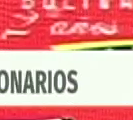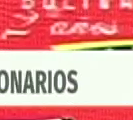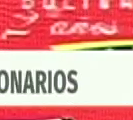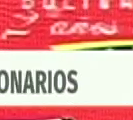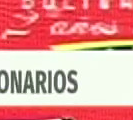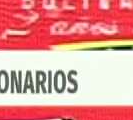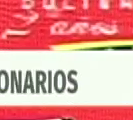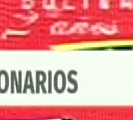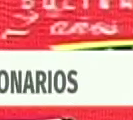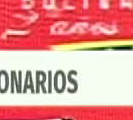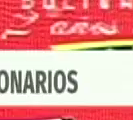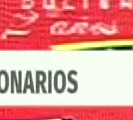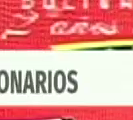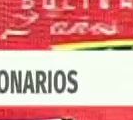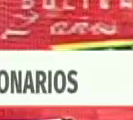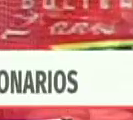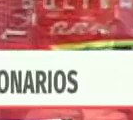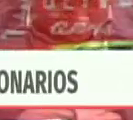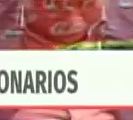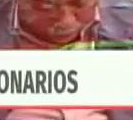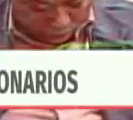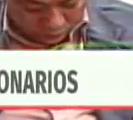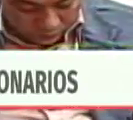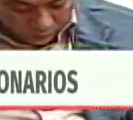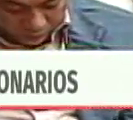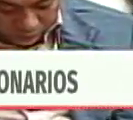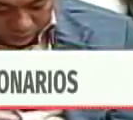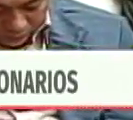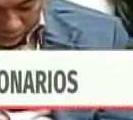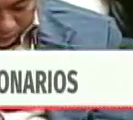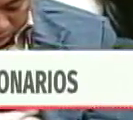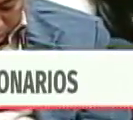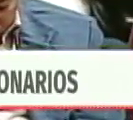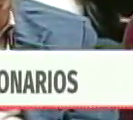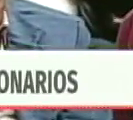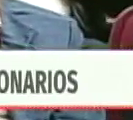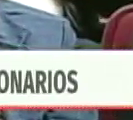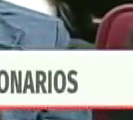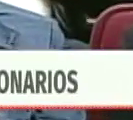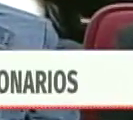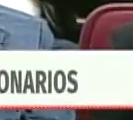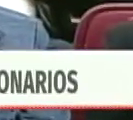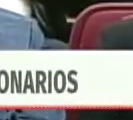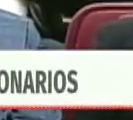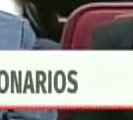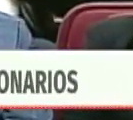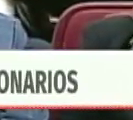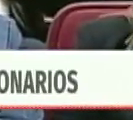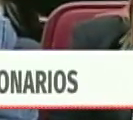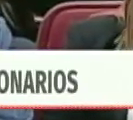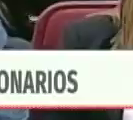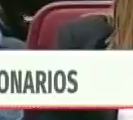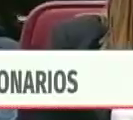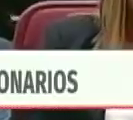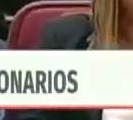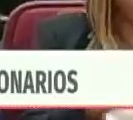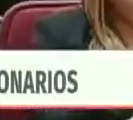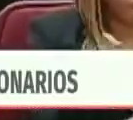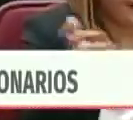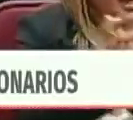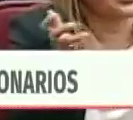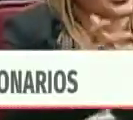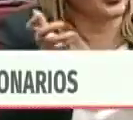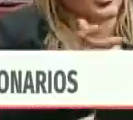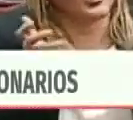Más cercanía entre los alcaldes y las alcaldesas, con el presidente